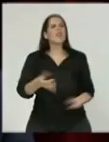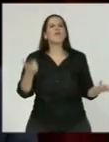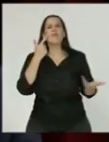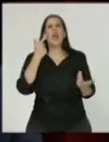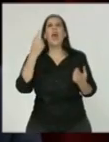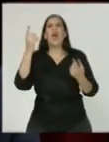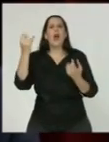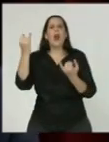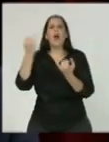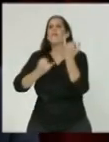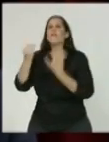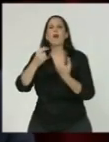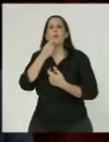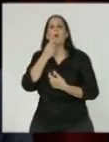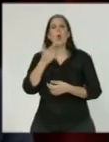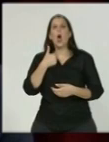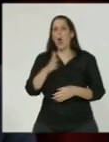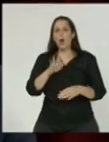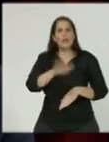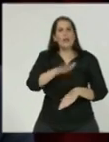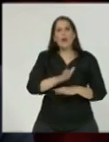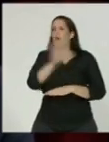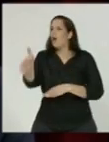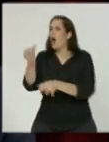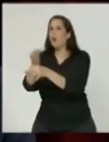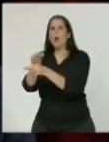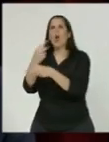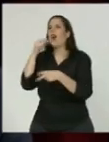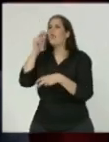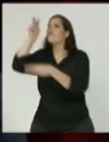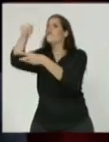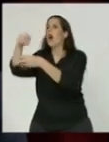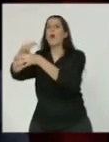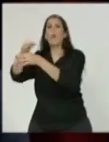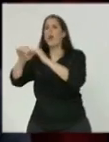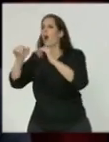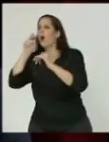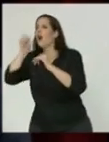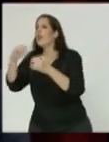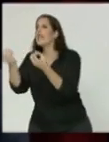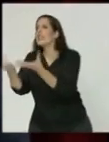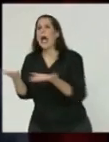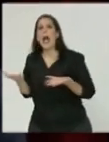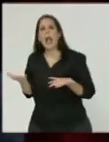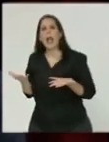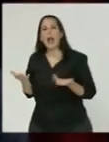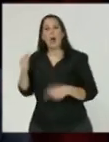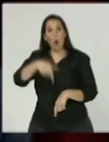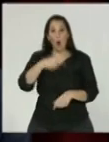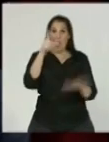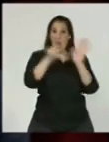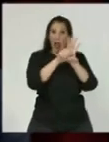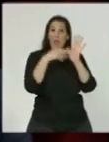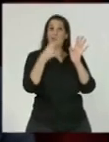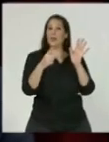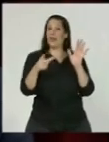Tenemos que poder saber cómo le está yendo a la escuela donde van nuestros hijos. Hoy está prohibido por ley que se publiquen los resultados por